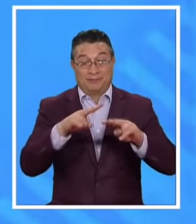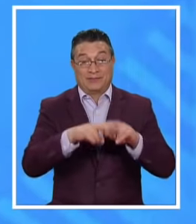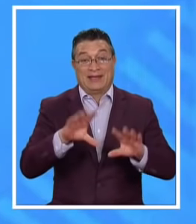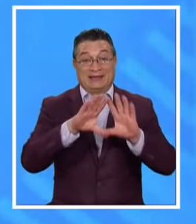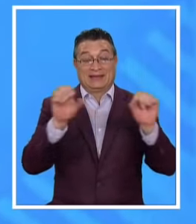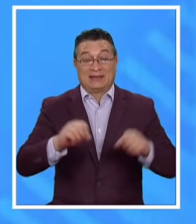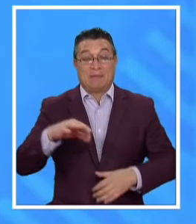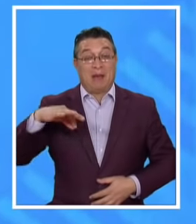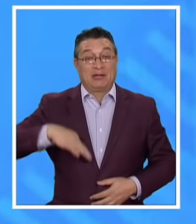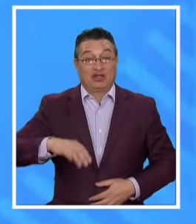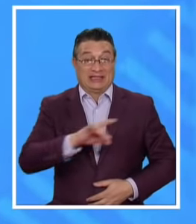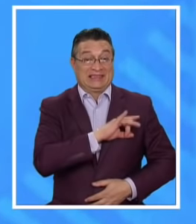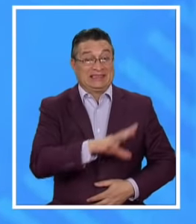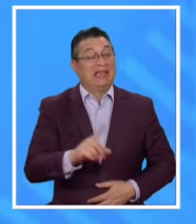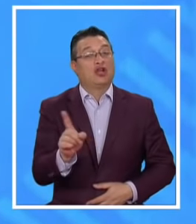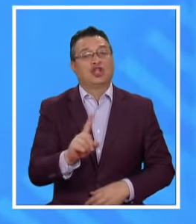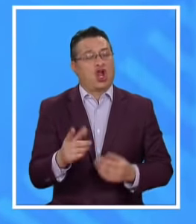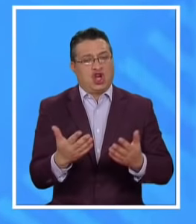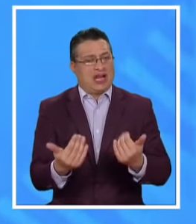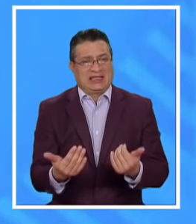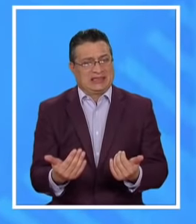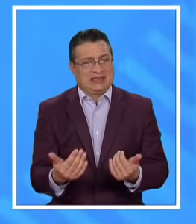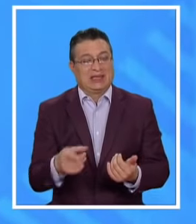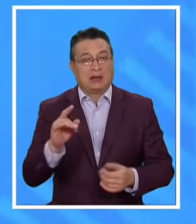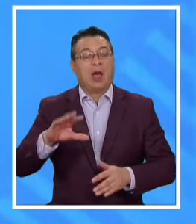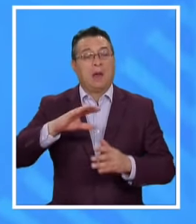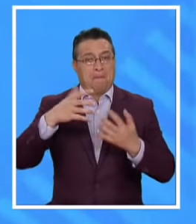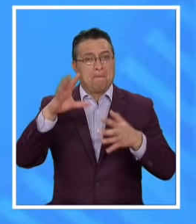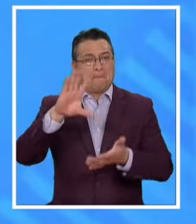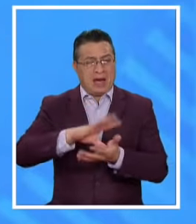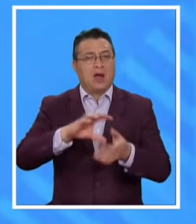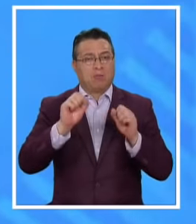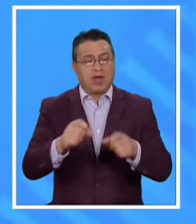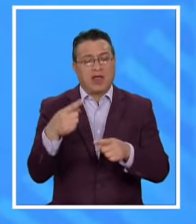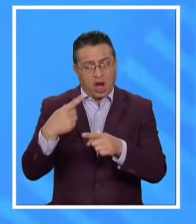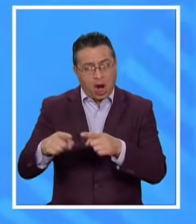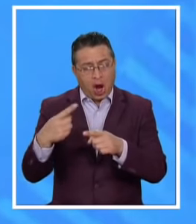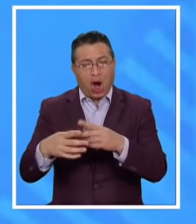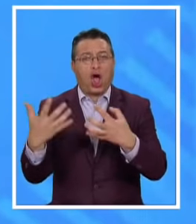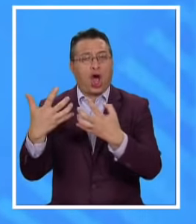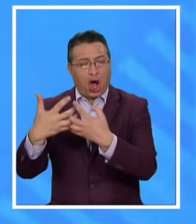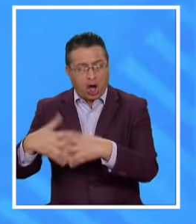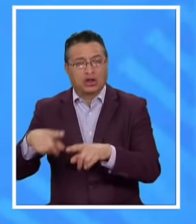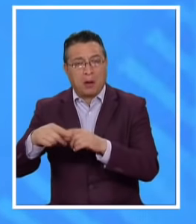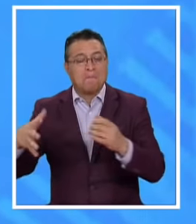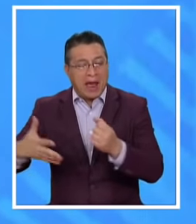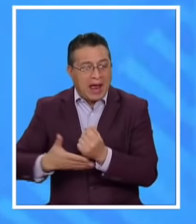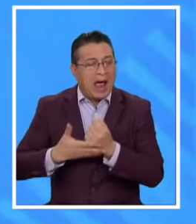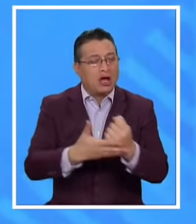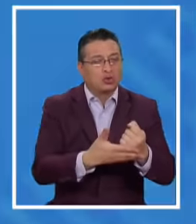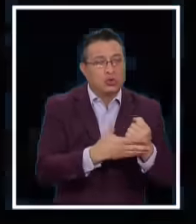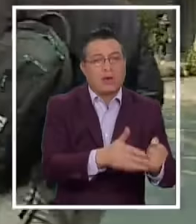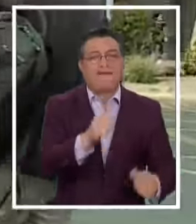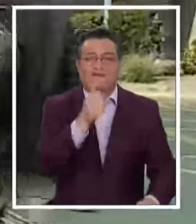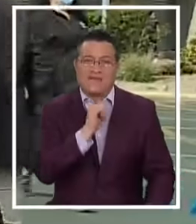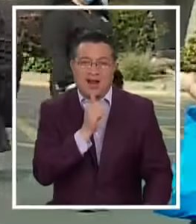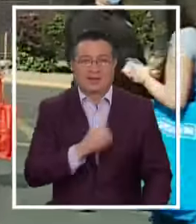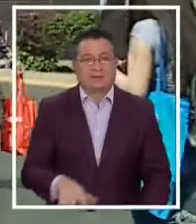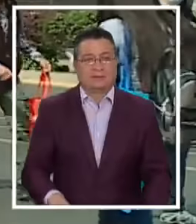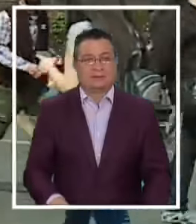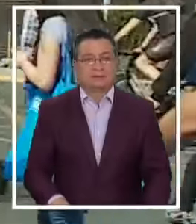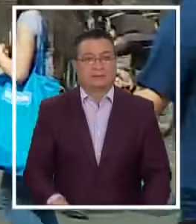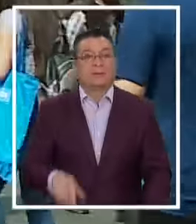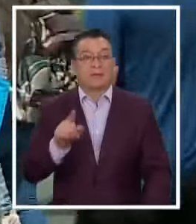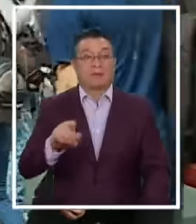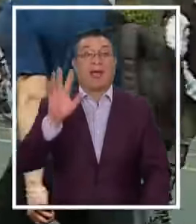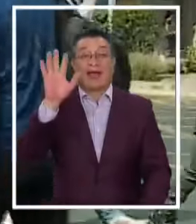sistema de pensiones En Chile no es necesario El país tiene mecanismos Para tomar medidas Y entregar más ayuda A la población Son las